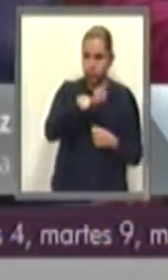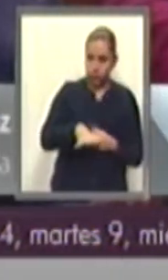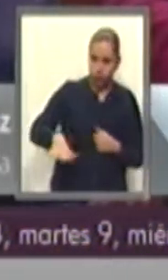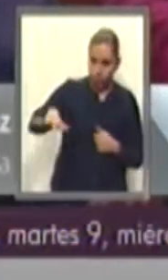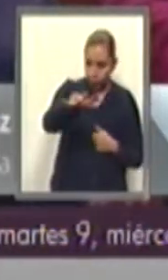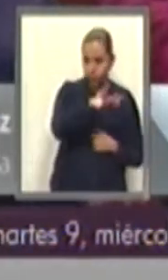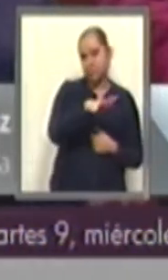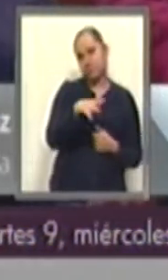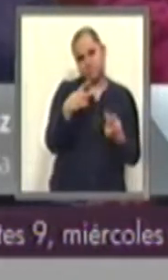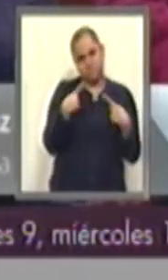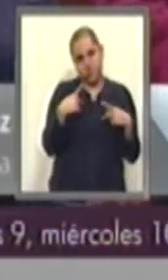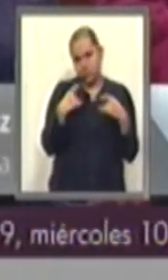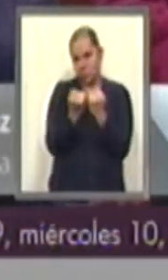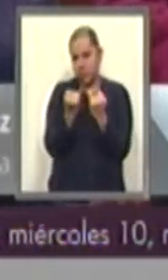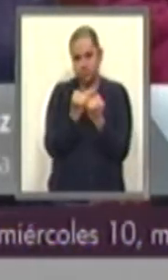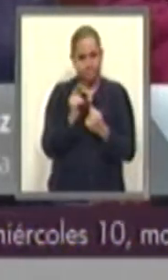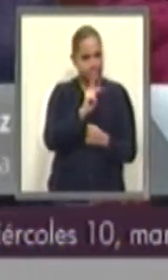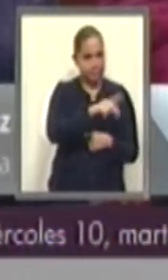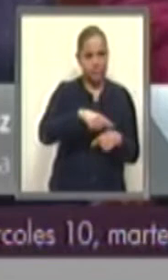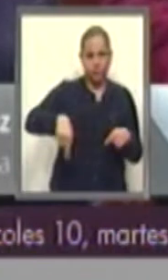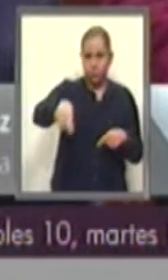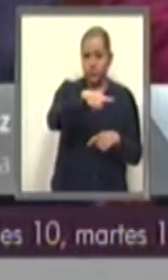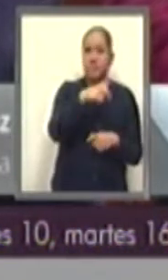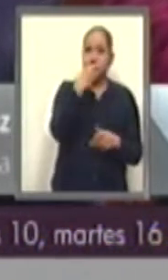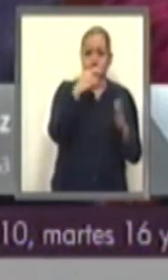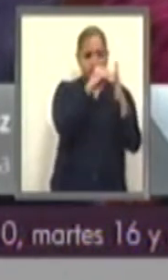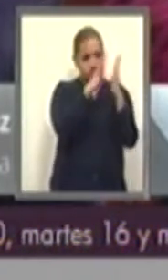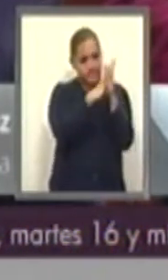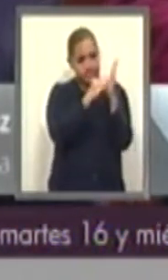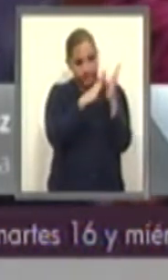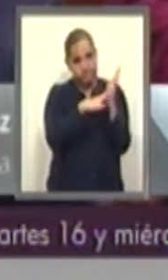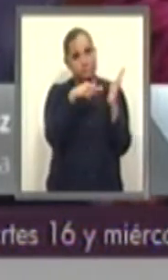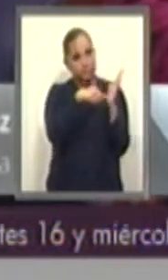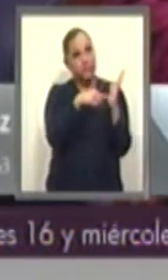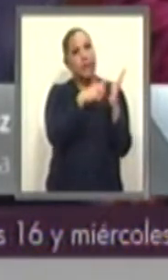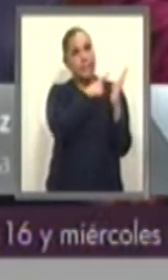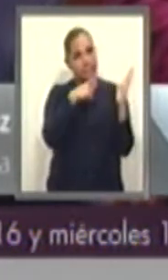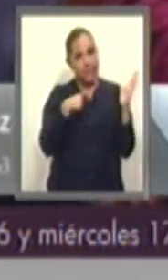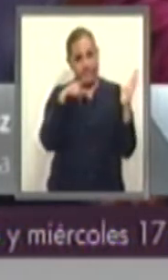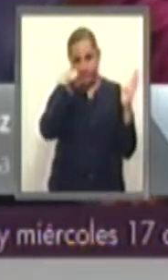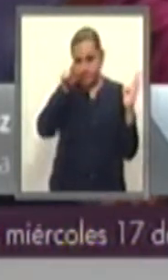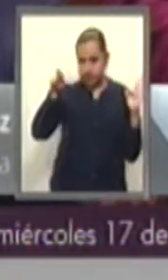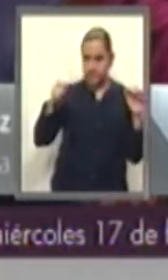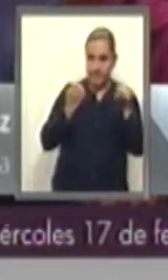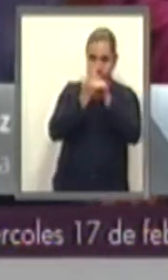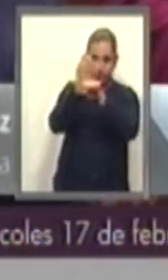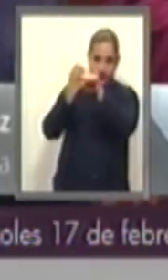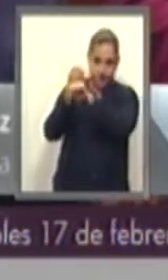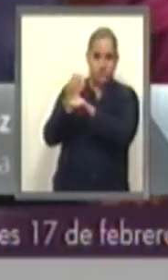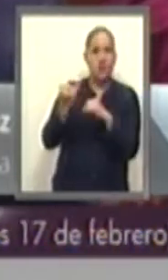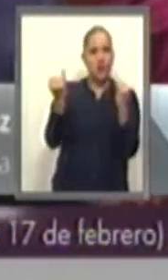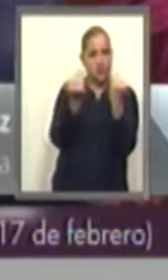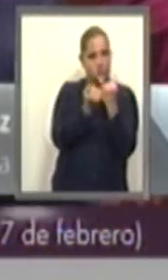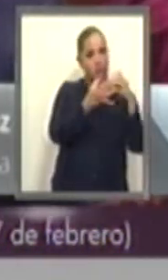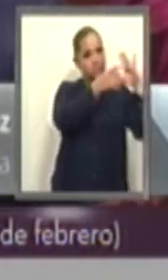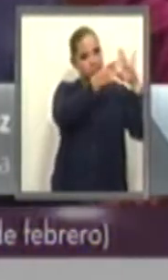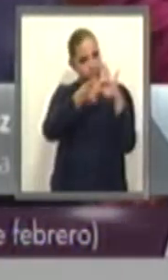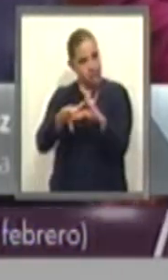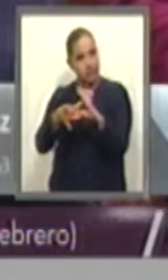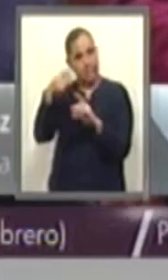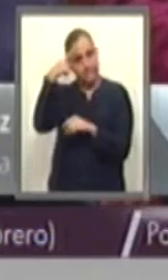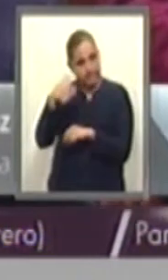sientan las bases para que los Estados generen las condiciones para el desarrollo personal y social. Estos